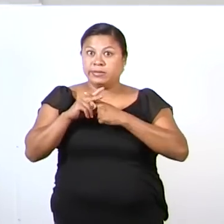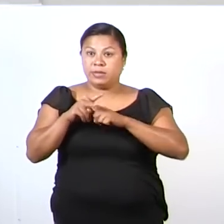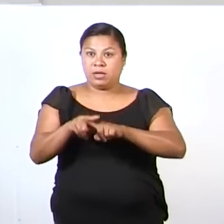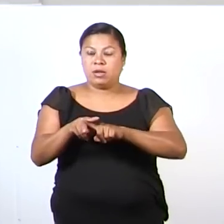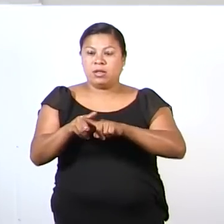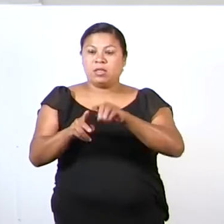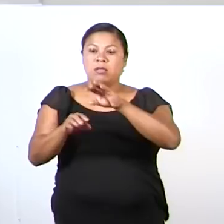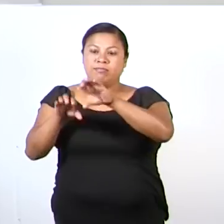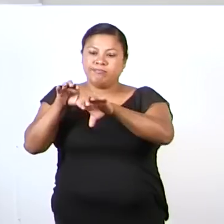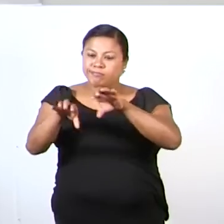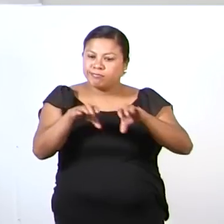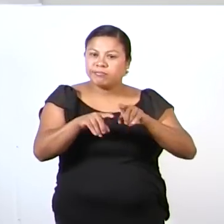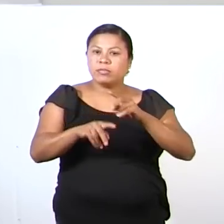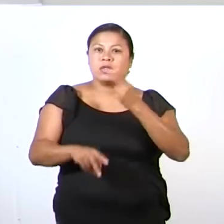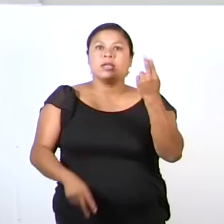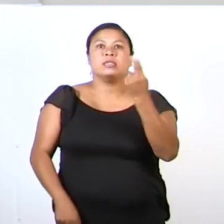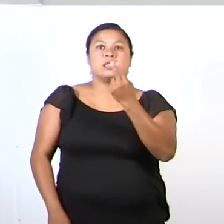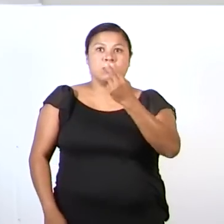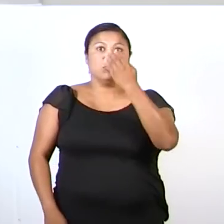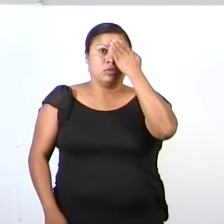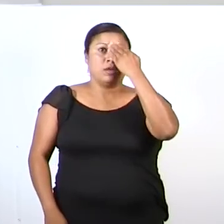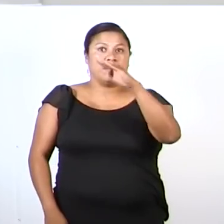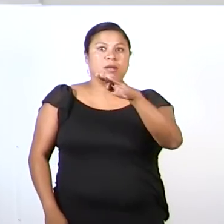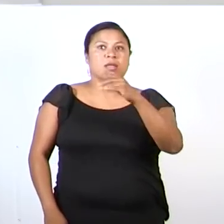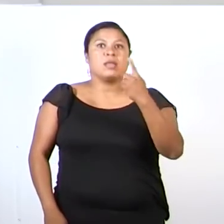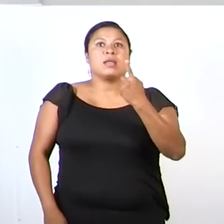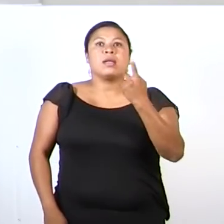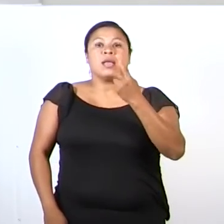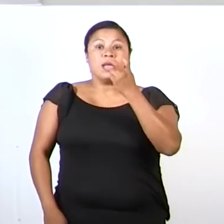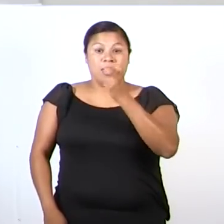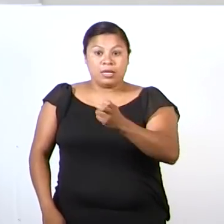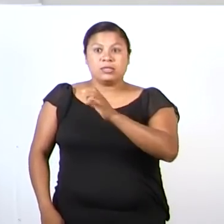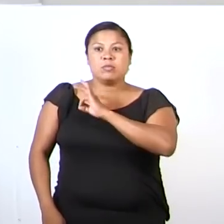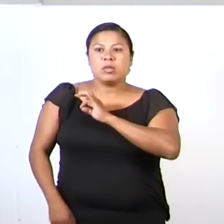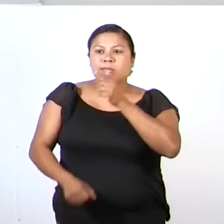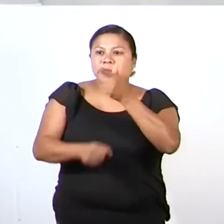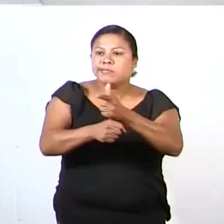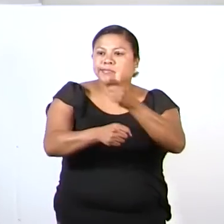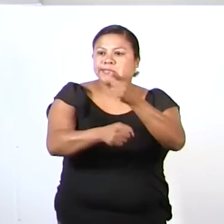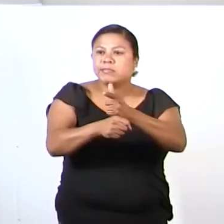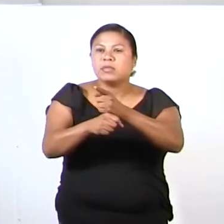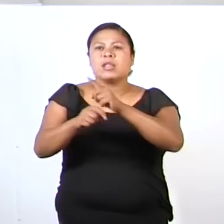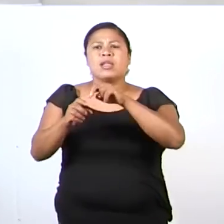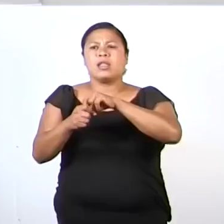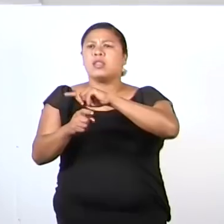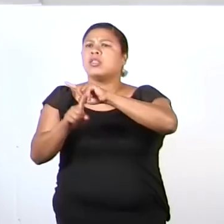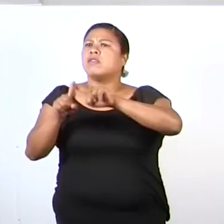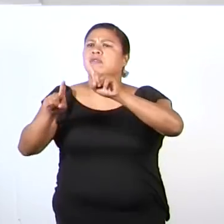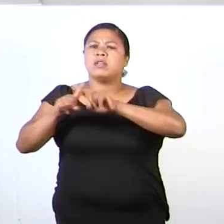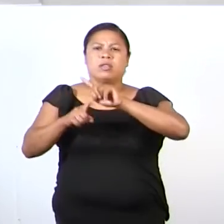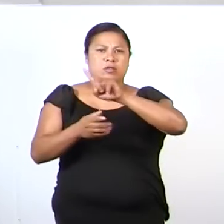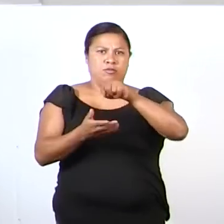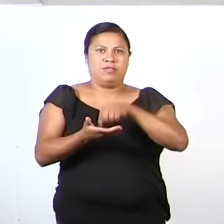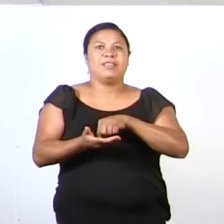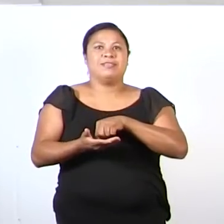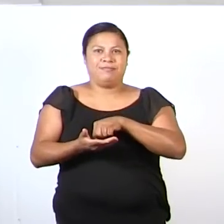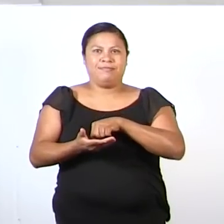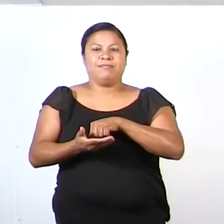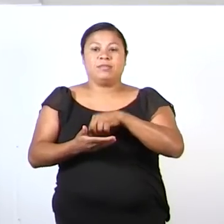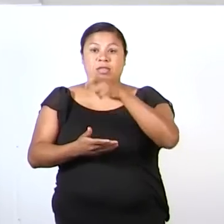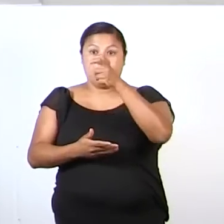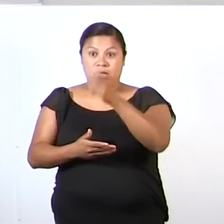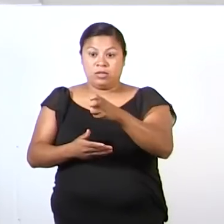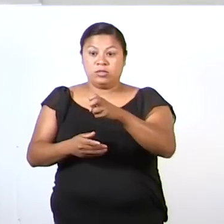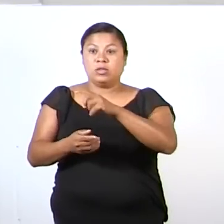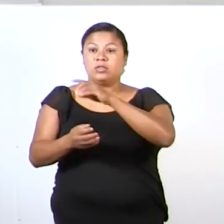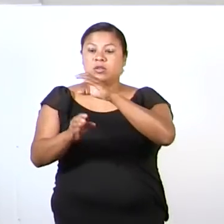colecciones necesitamos saber que éstas se pueden encontrar en todos los lugares y que éstas